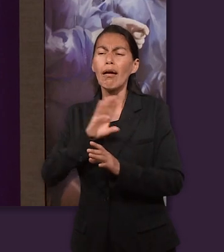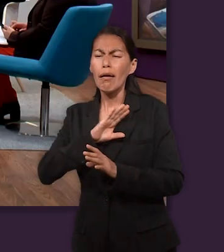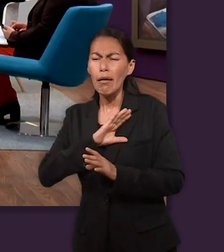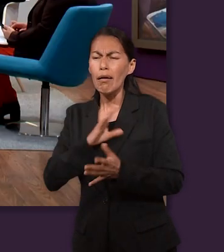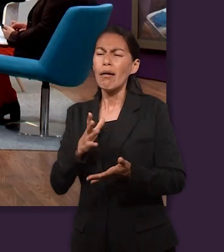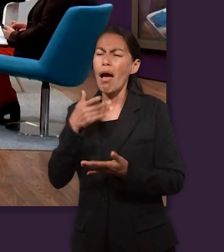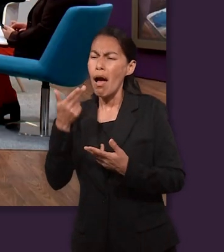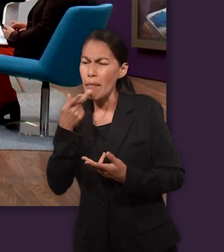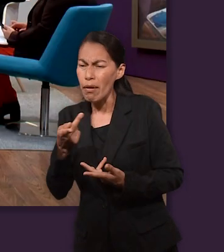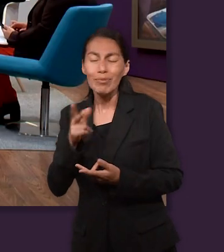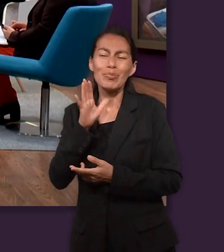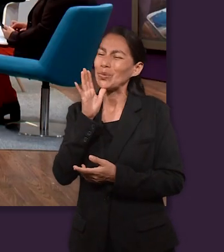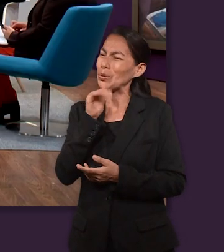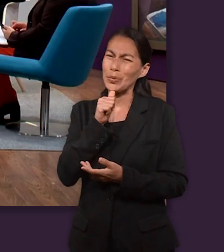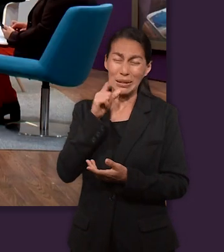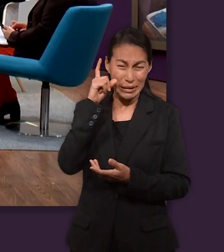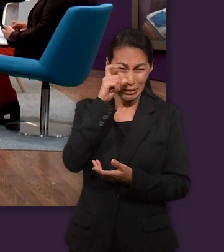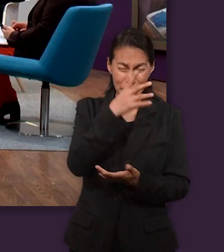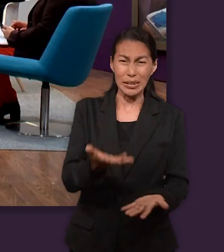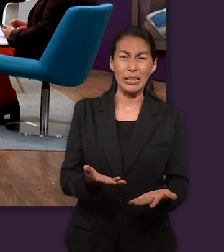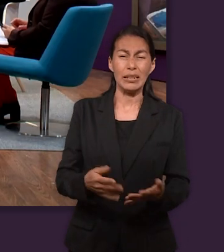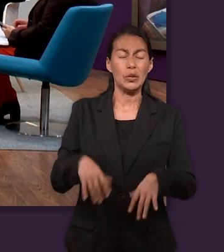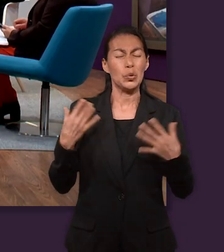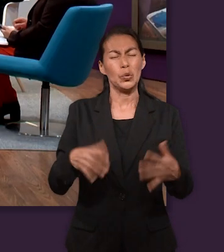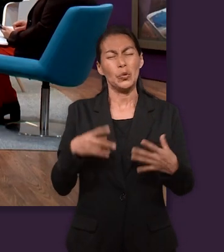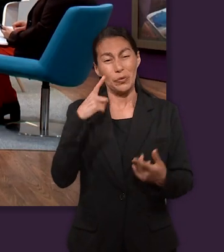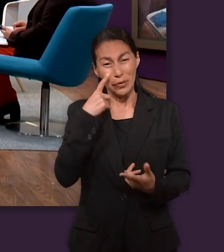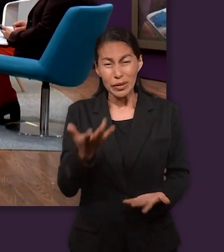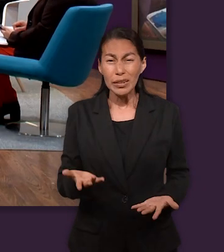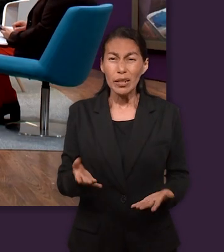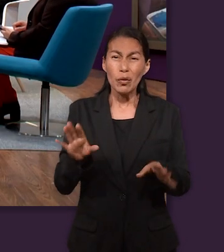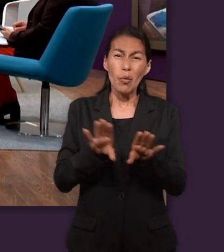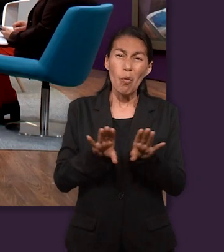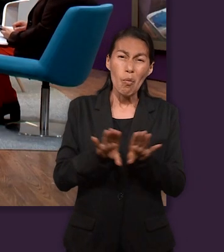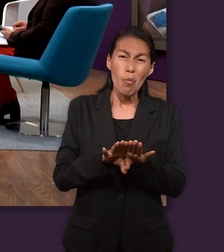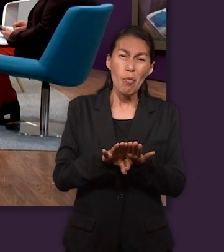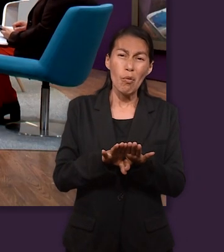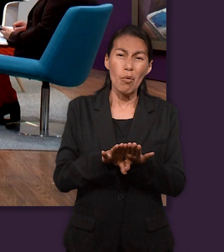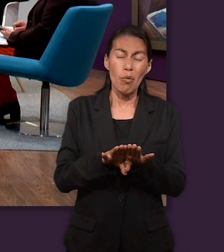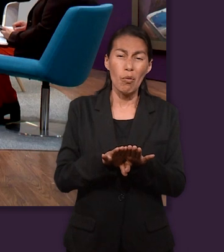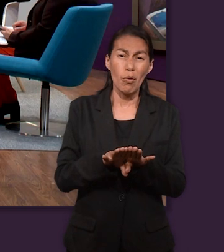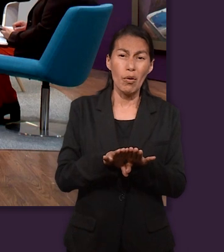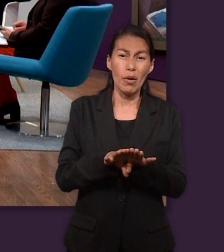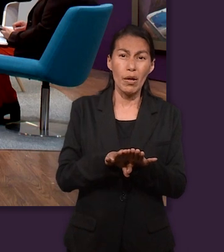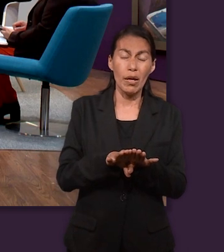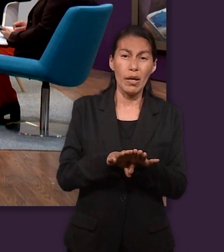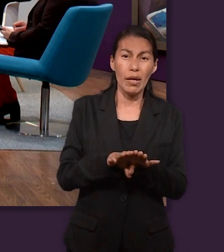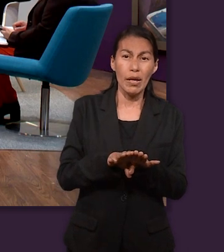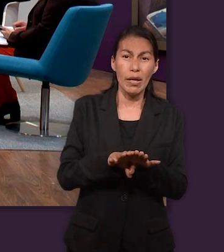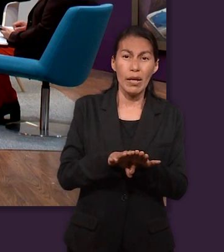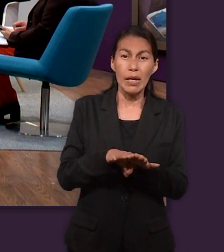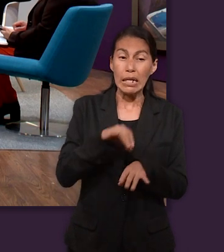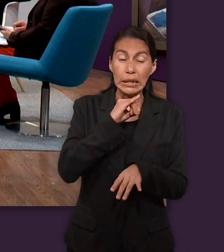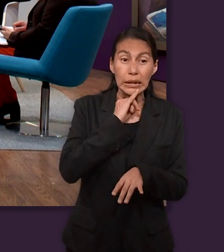podían hablarle pacientemente. Es curioso, es interesante cómo